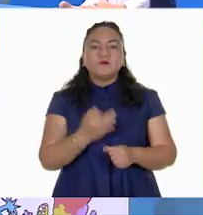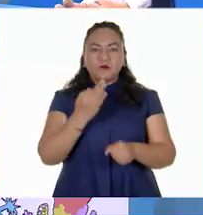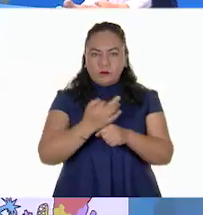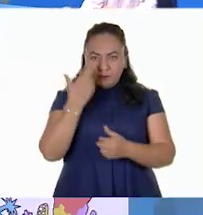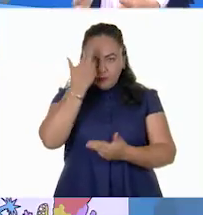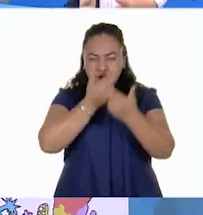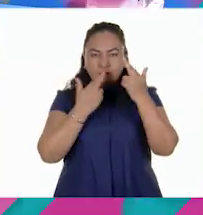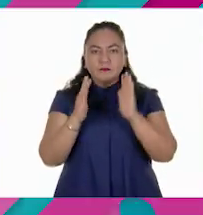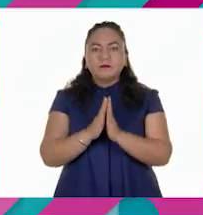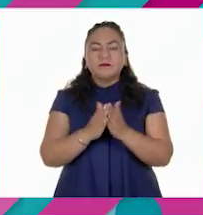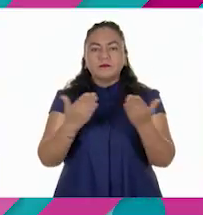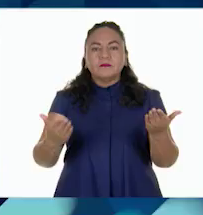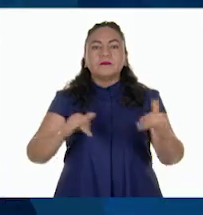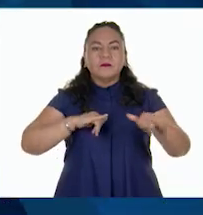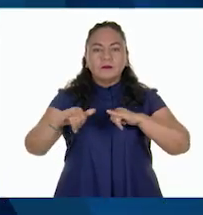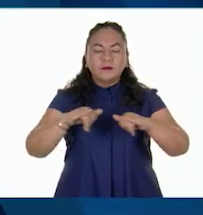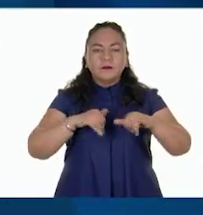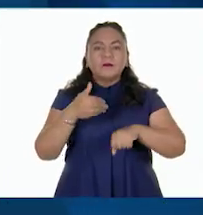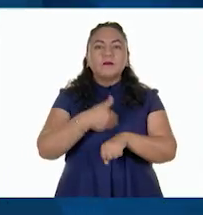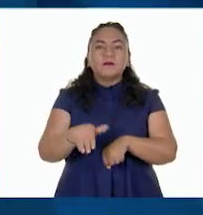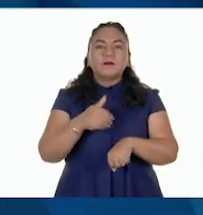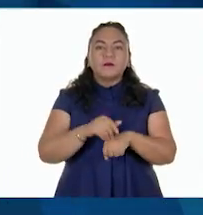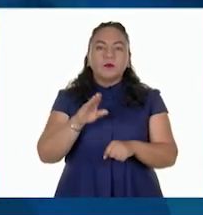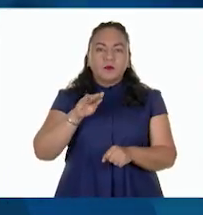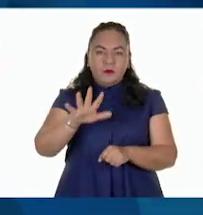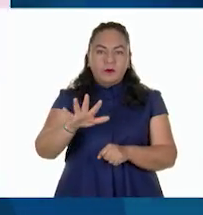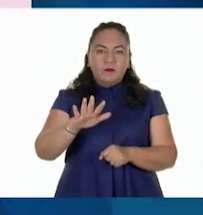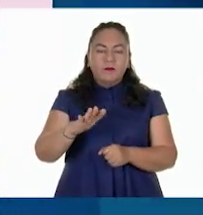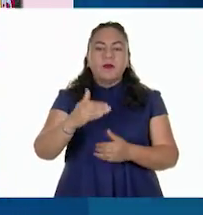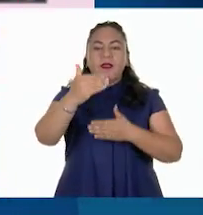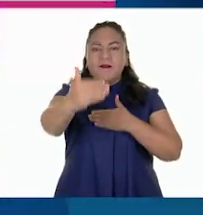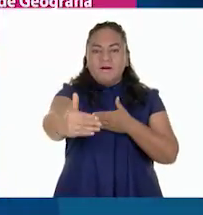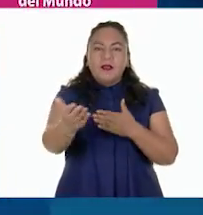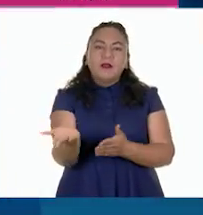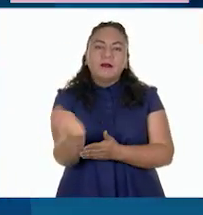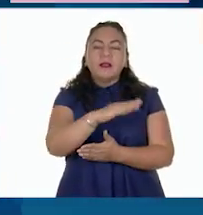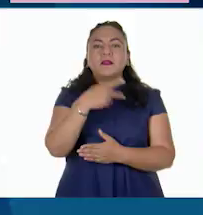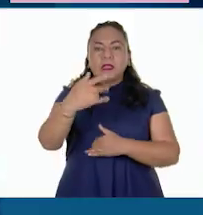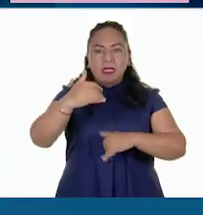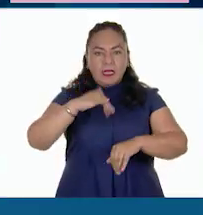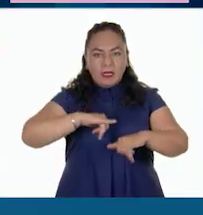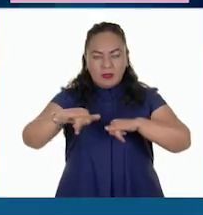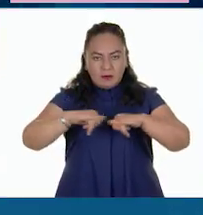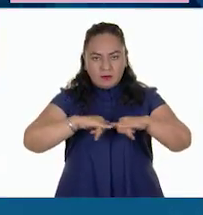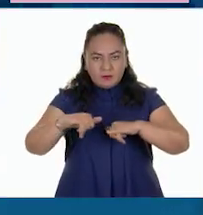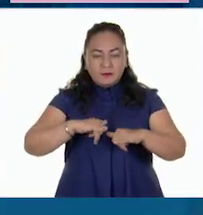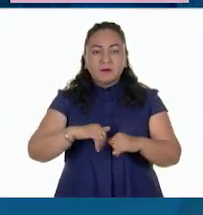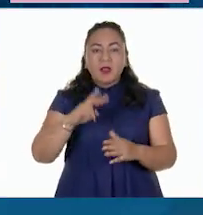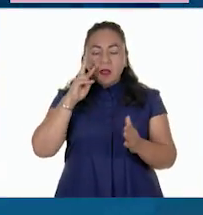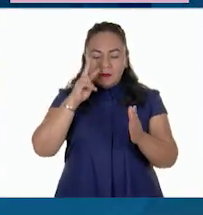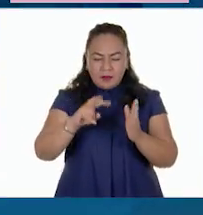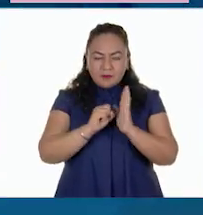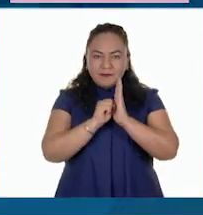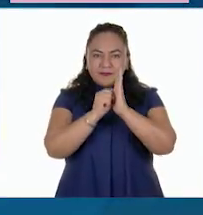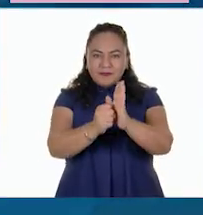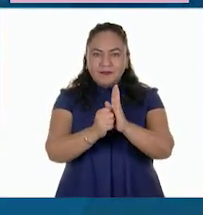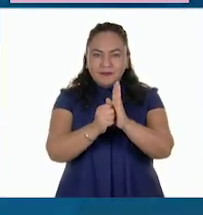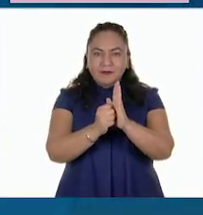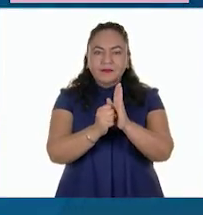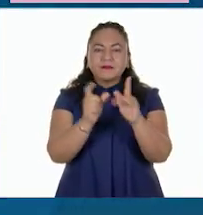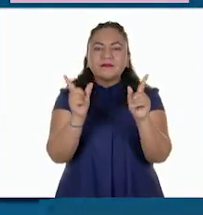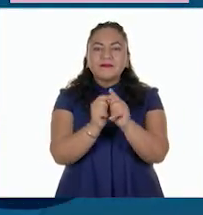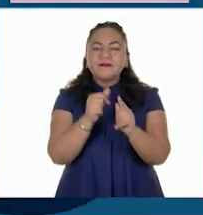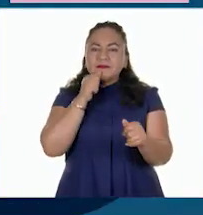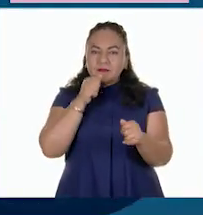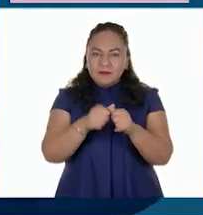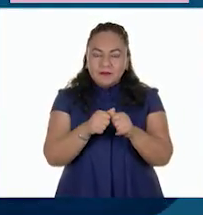mapa producción de madera de la página 95 del Atlas de Geografía. De acuerdo con la simbología, podemos identificar los